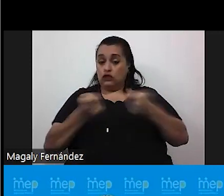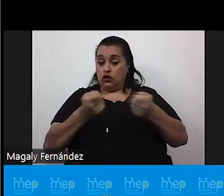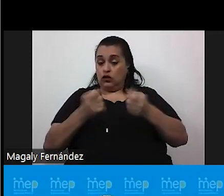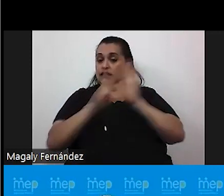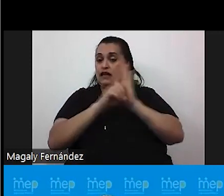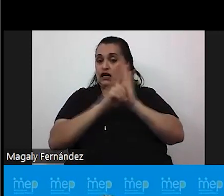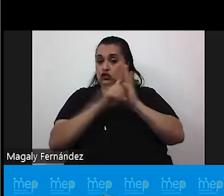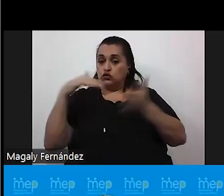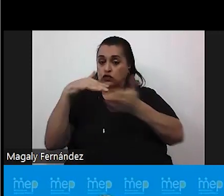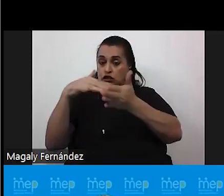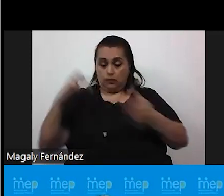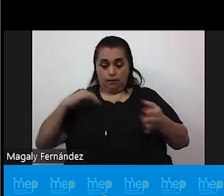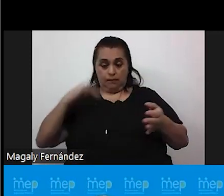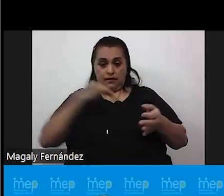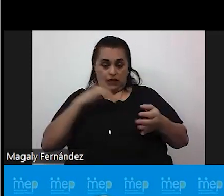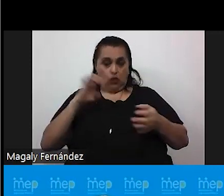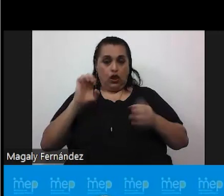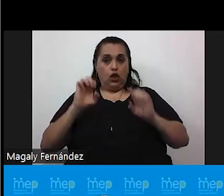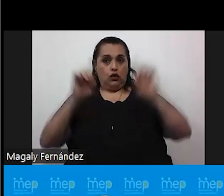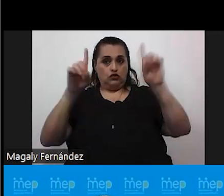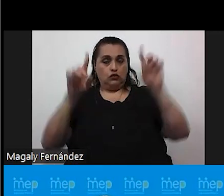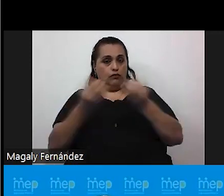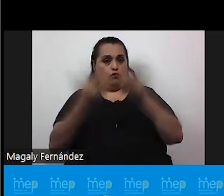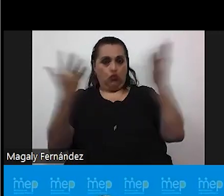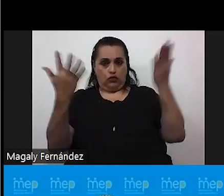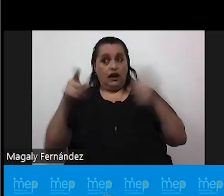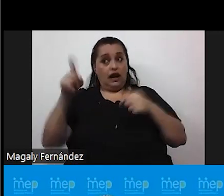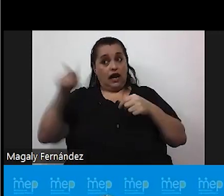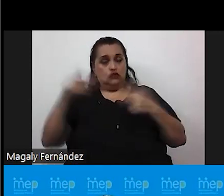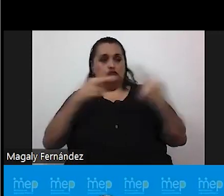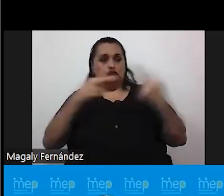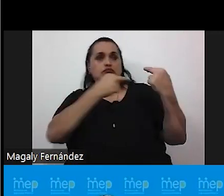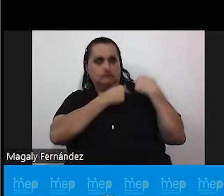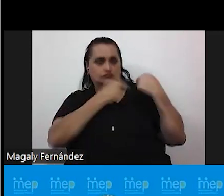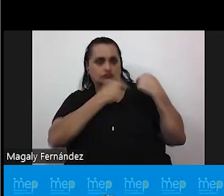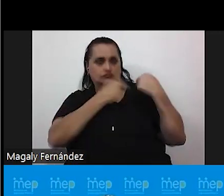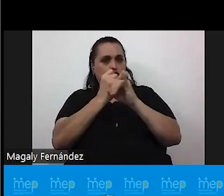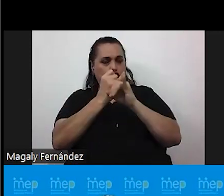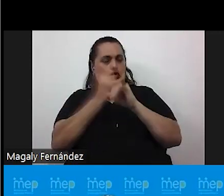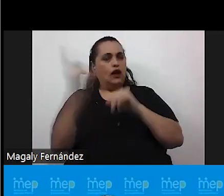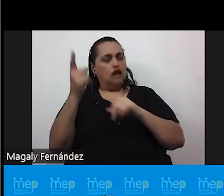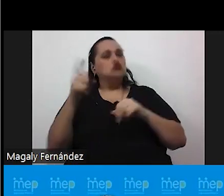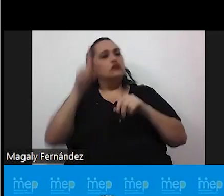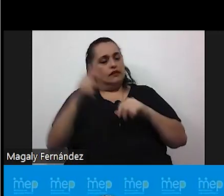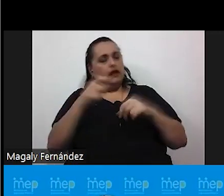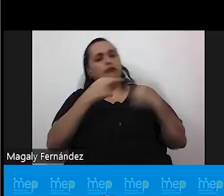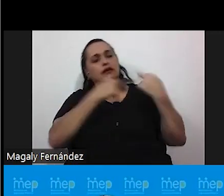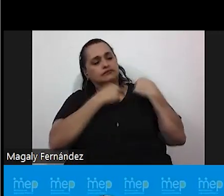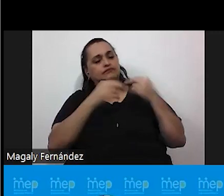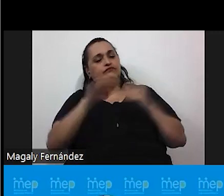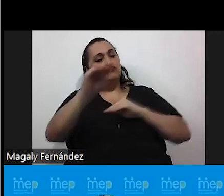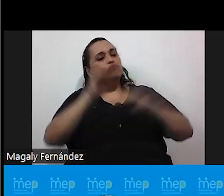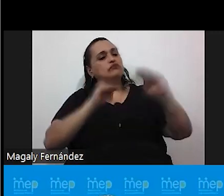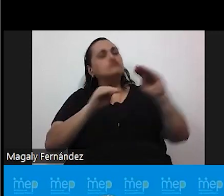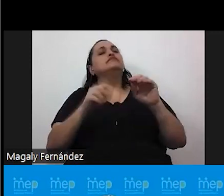del Ministerio de Educación Pública que es el ente técnico en recibir las denuncias y canalizar con el fin de restituir los